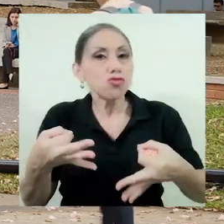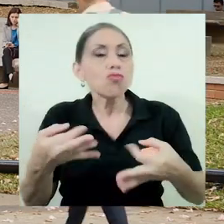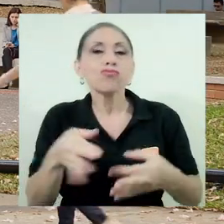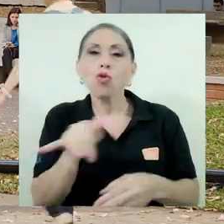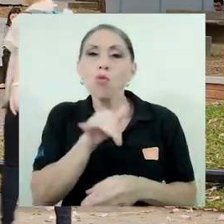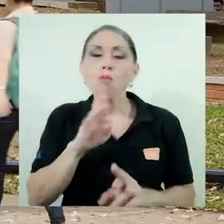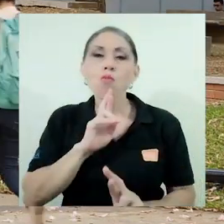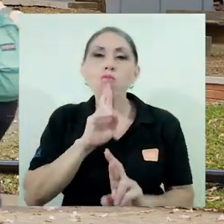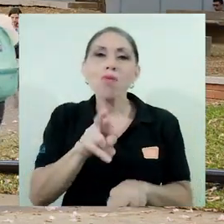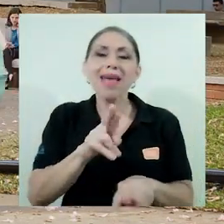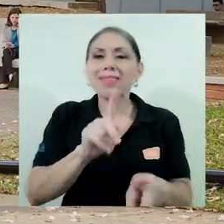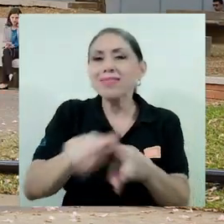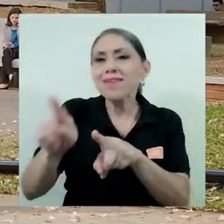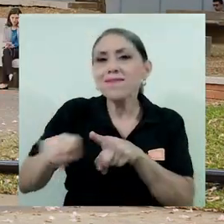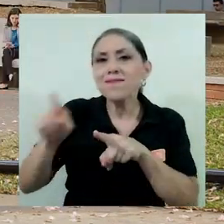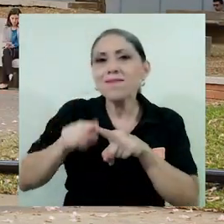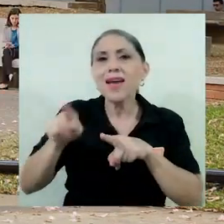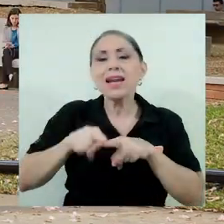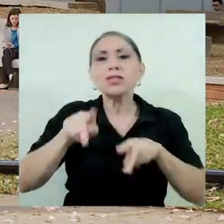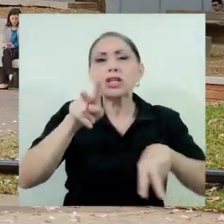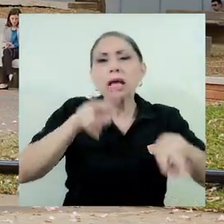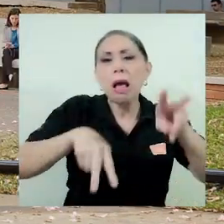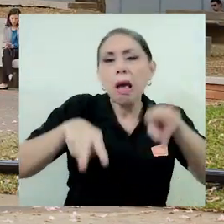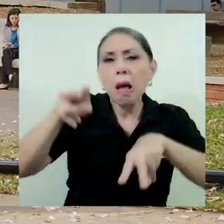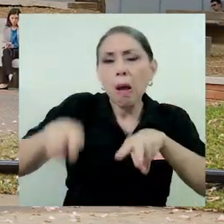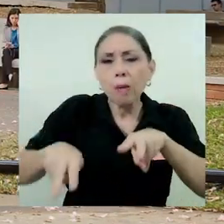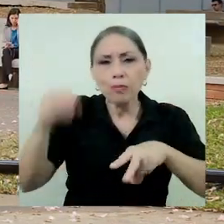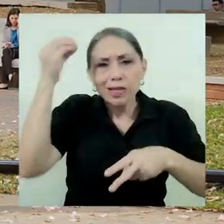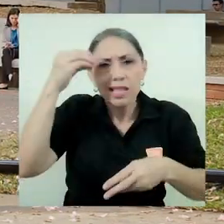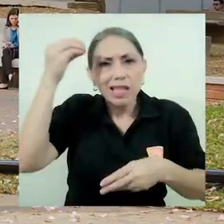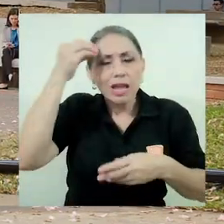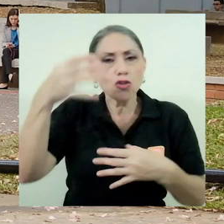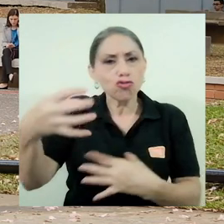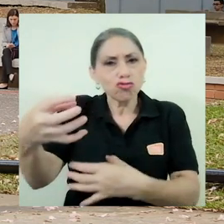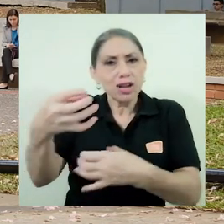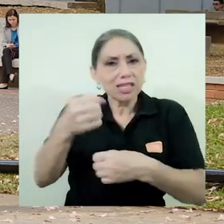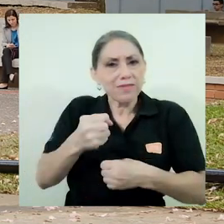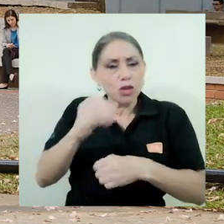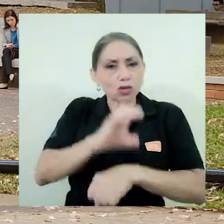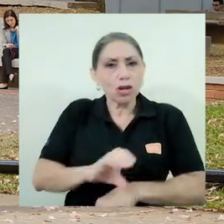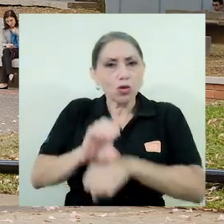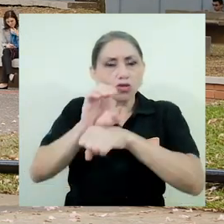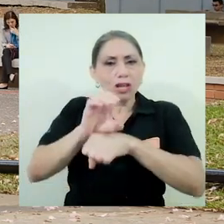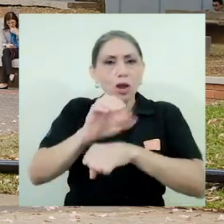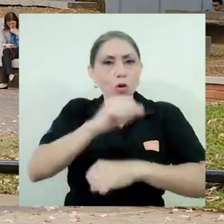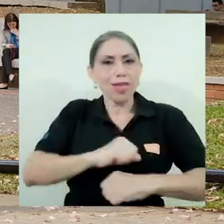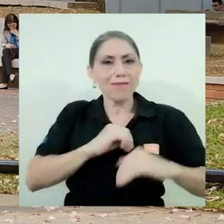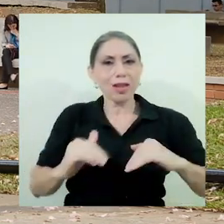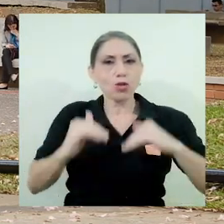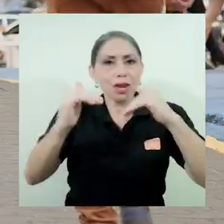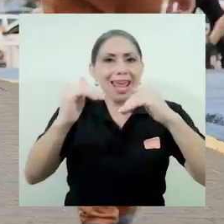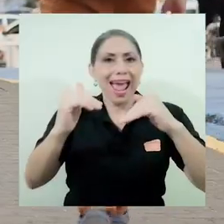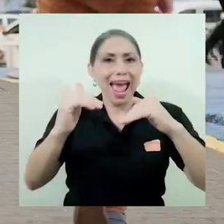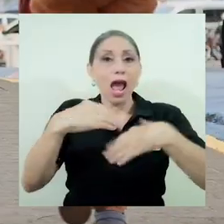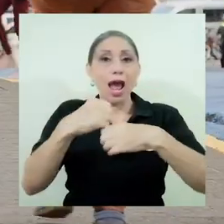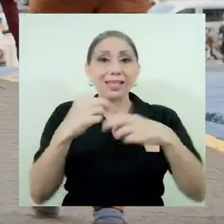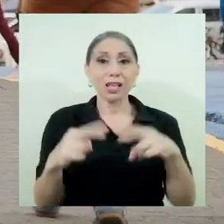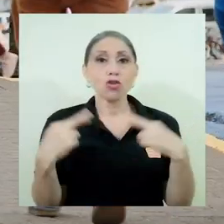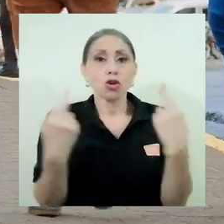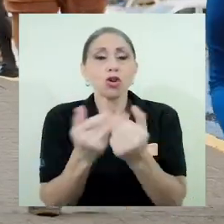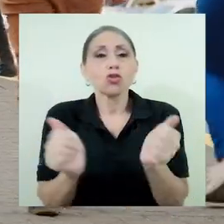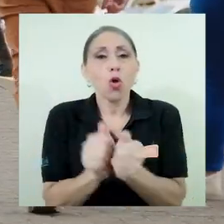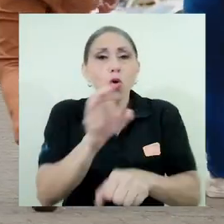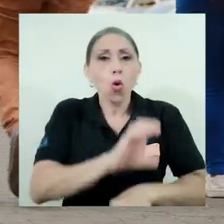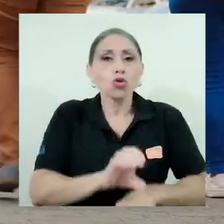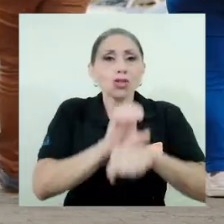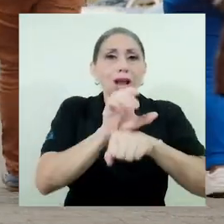tomado en respuesta a los diversos criterios recibidos por el Consejo de Rectoría en reuniones sostenidas con el Consejo